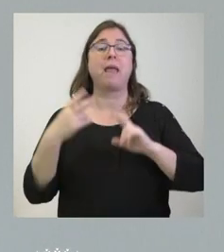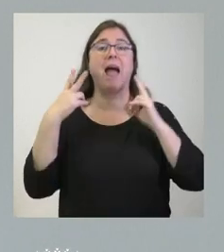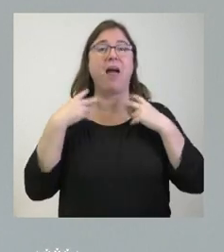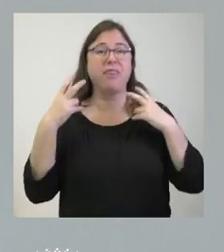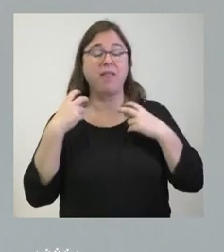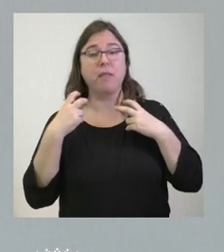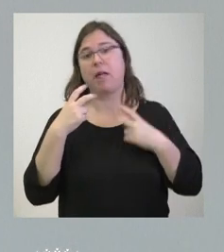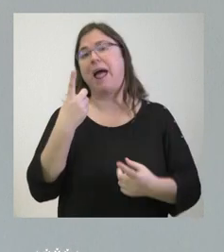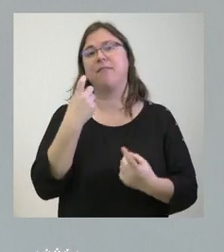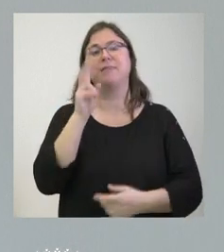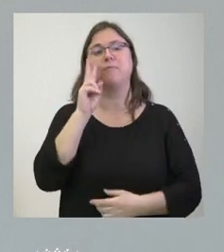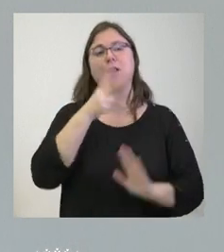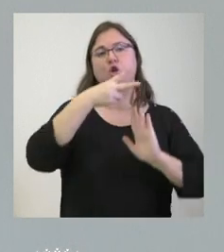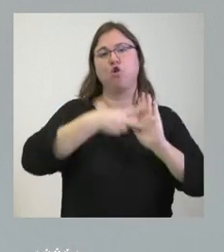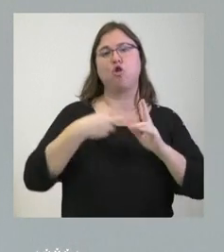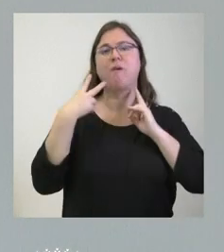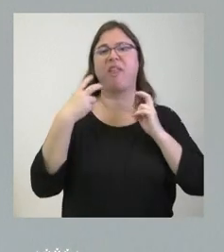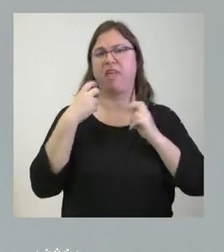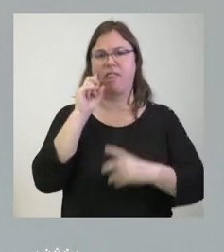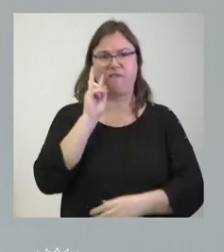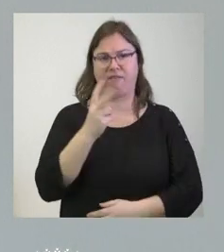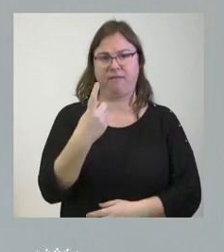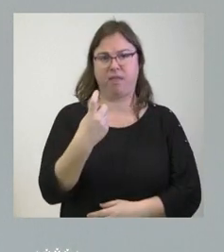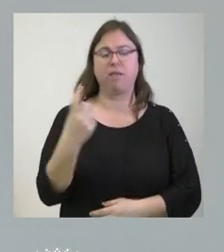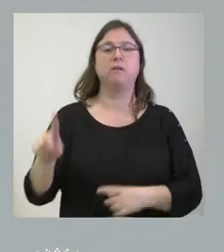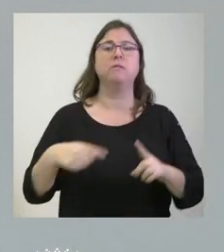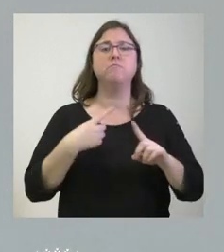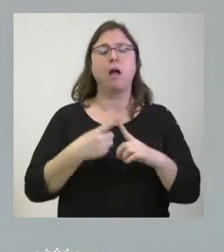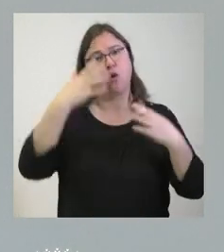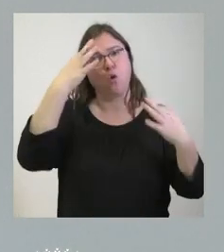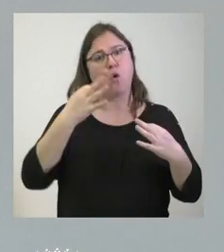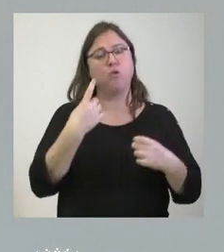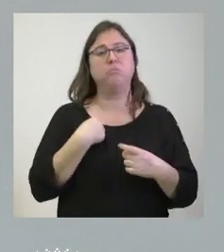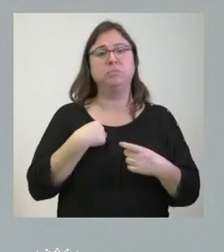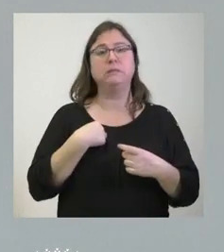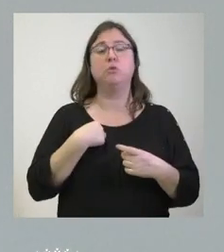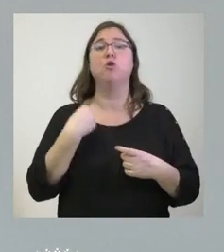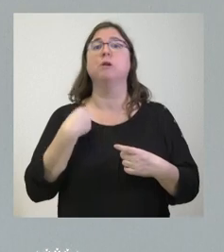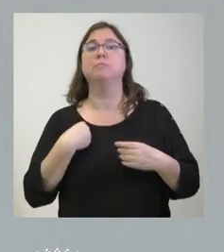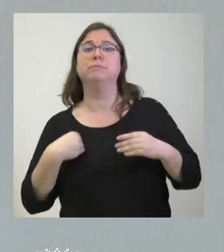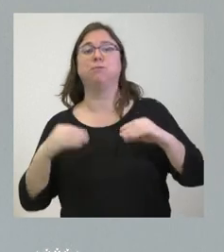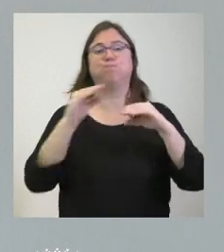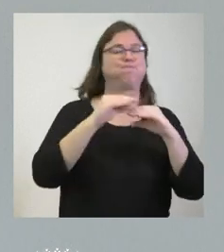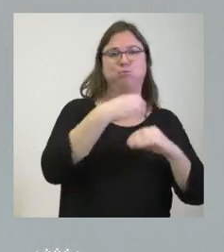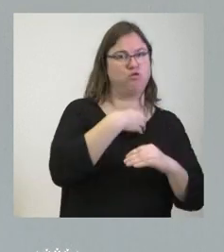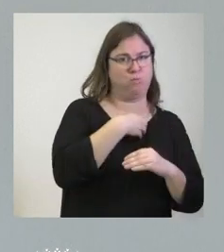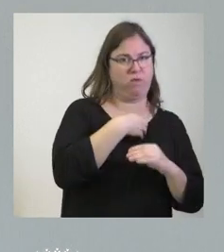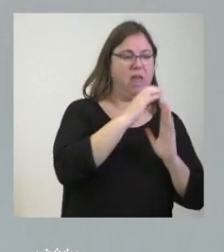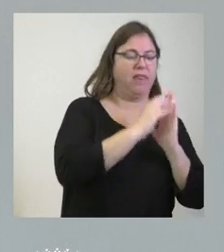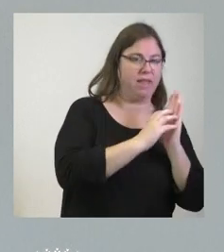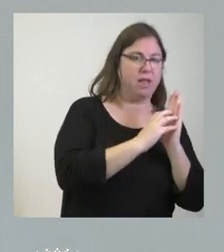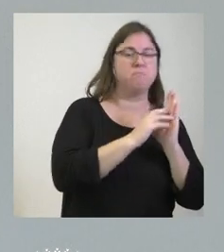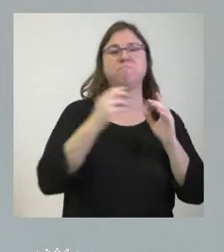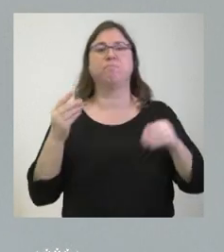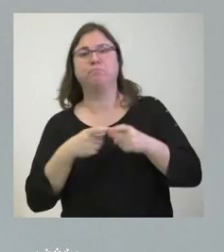ir a la normativa tributaria vigente y lógicamente esta compatibilidad no existe lo que sí que es muy relevante desde este punto de vista